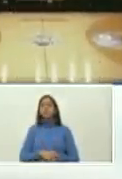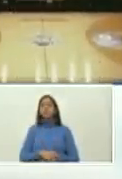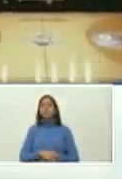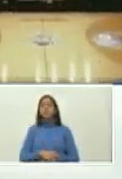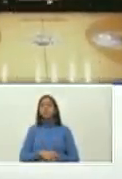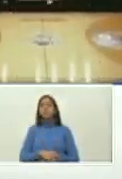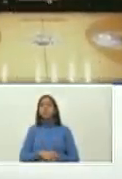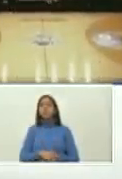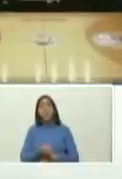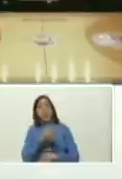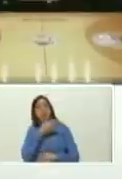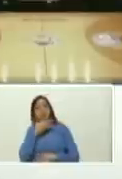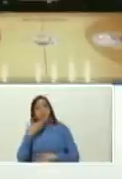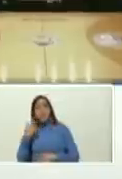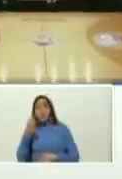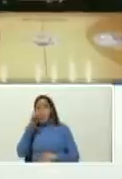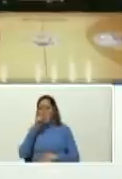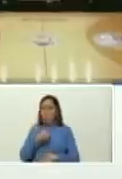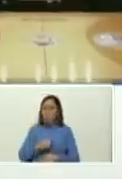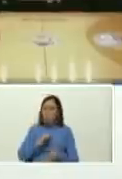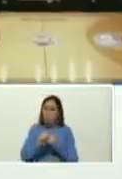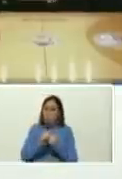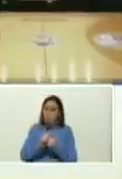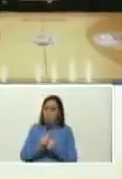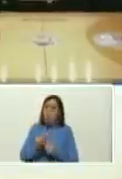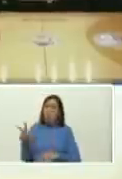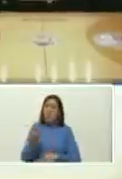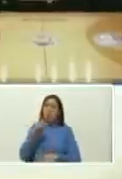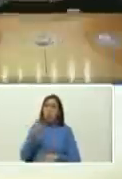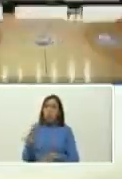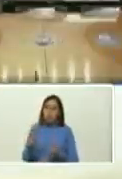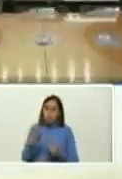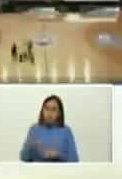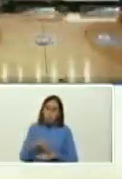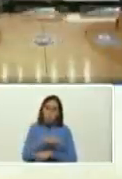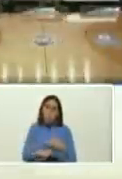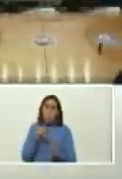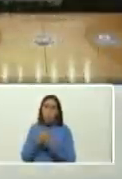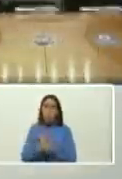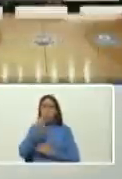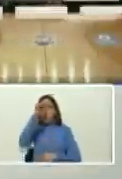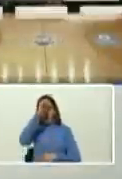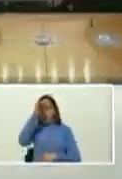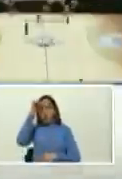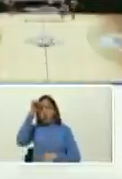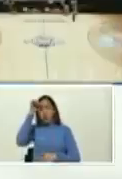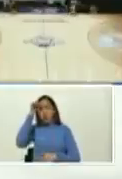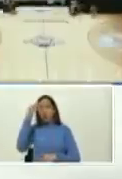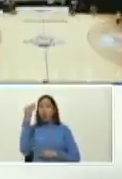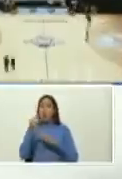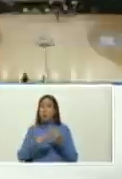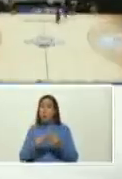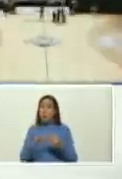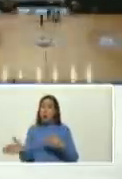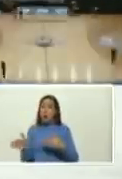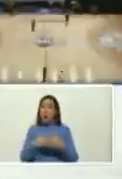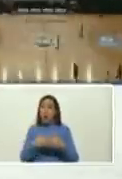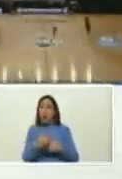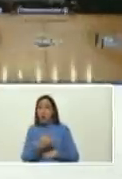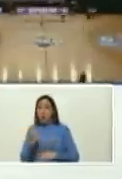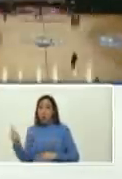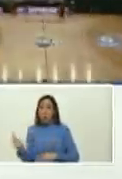el mejor año del deporte venezolano y como usted lo ha comentado este domingo ha cerrado la edición